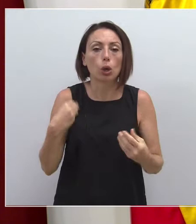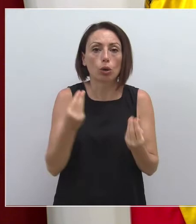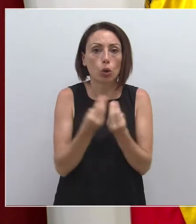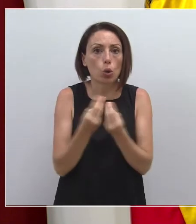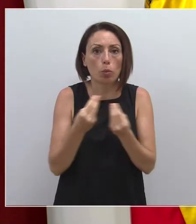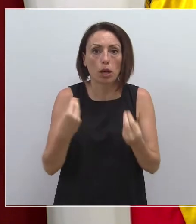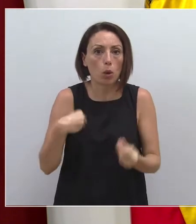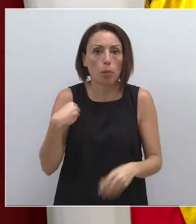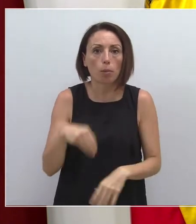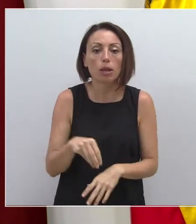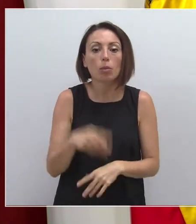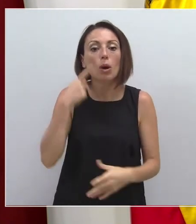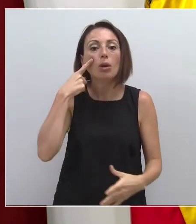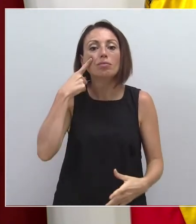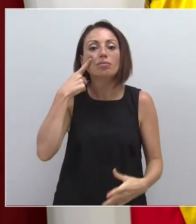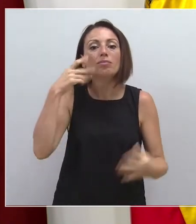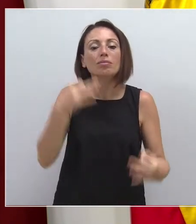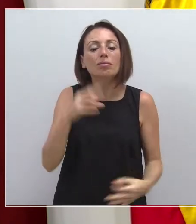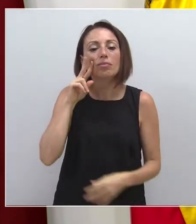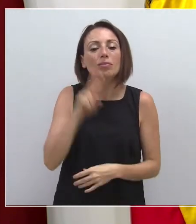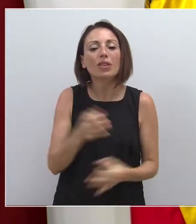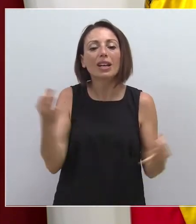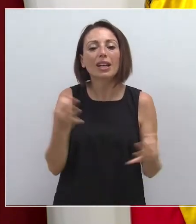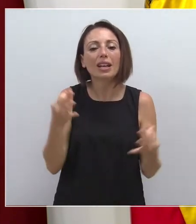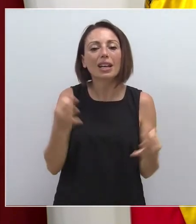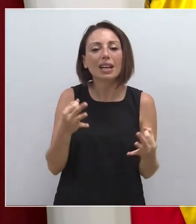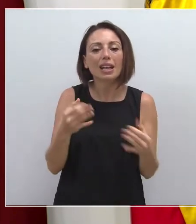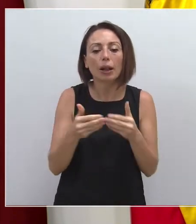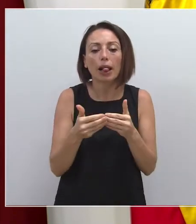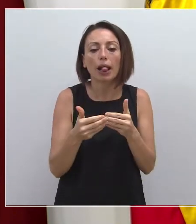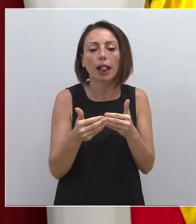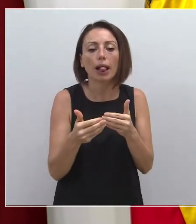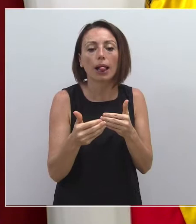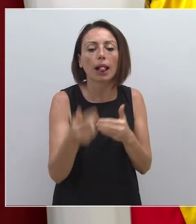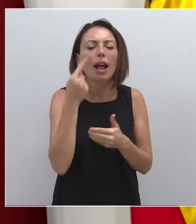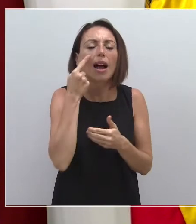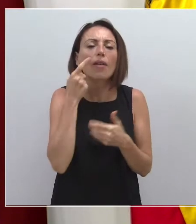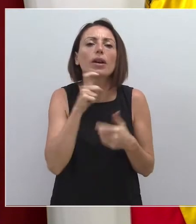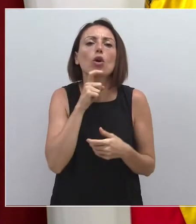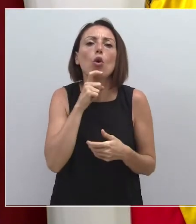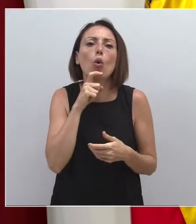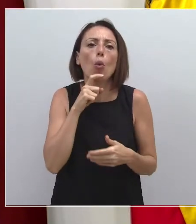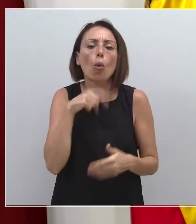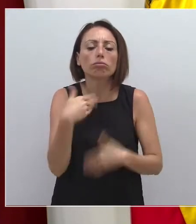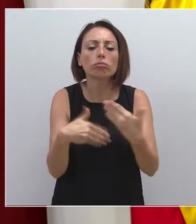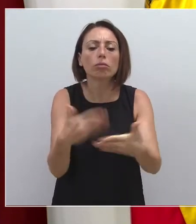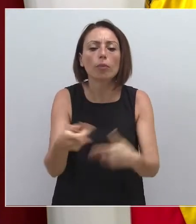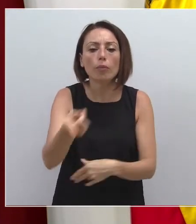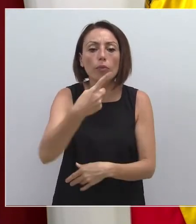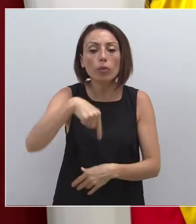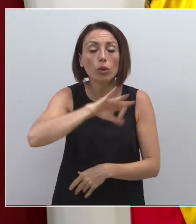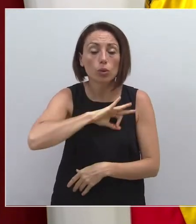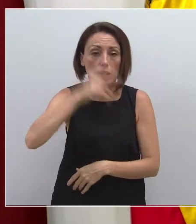realmente lo que tenemos que observar es la tendencia en los próximos días. Como ustedes bien